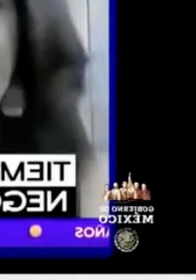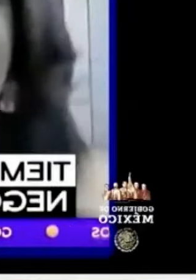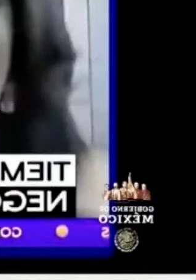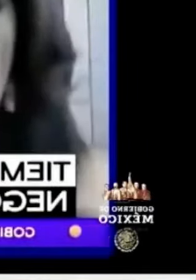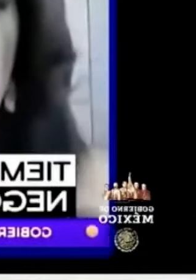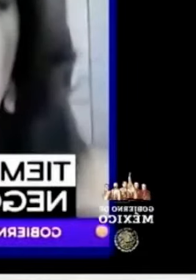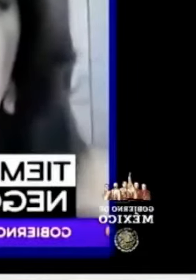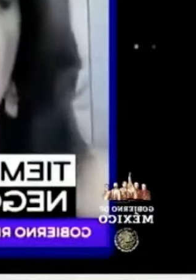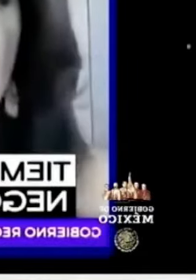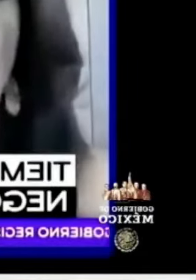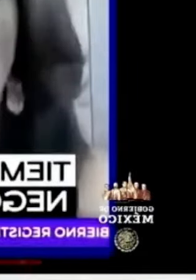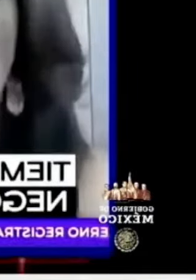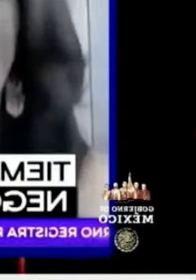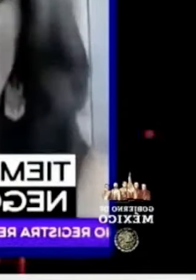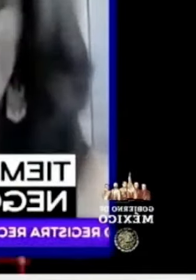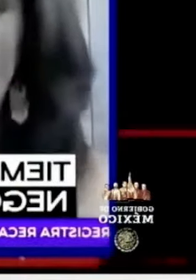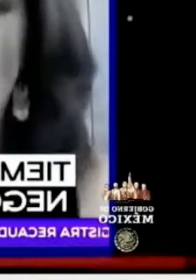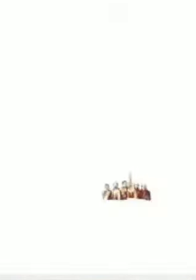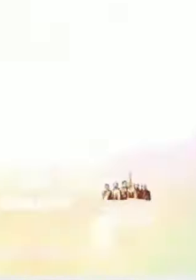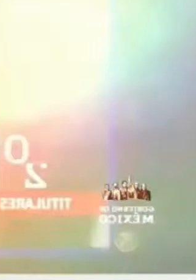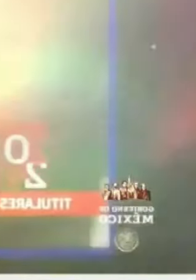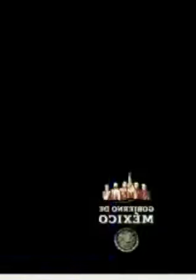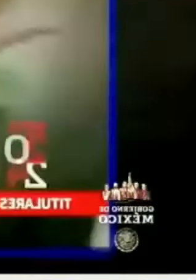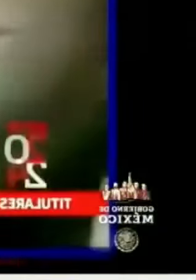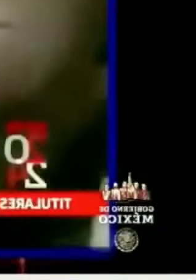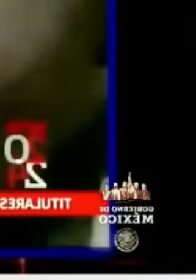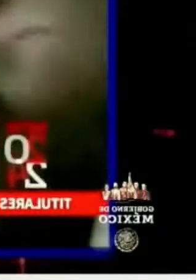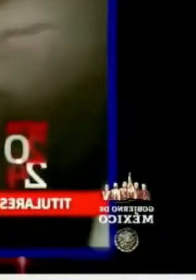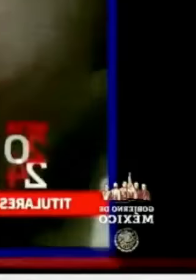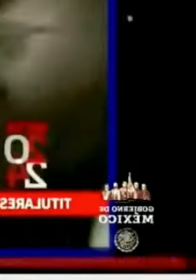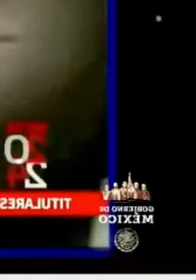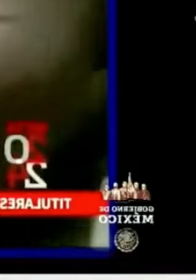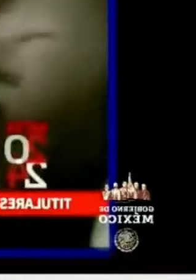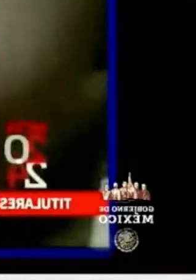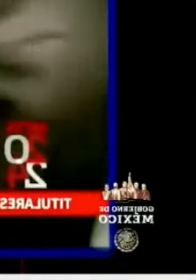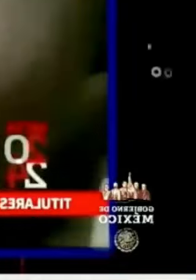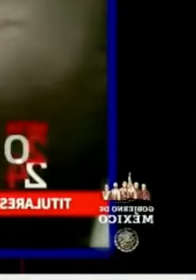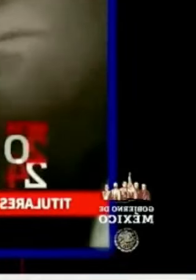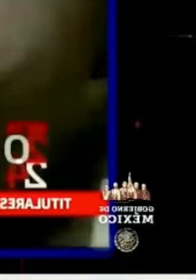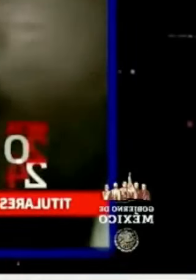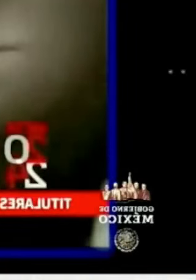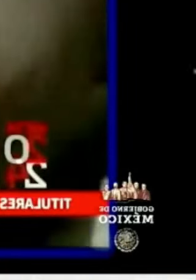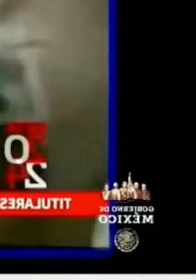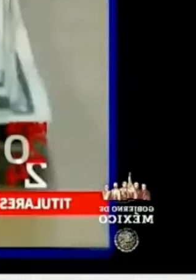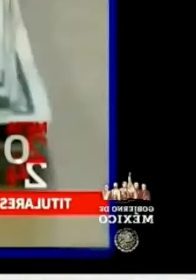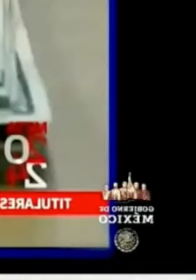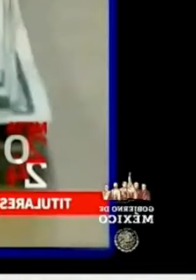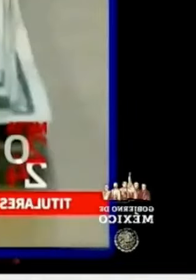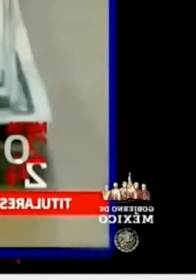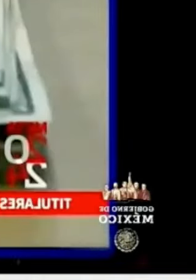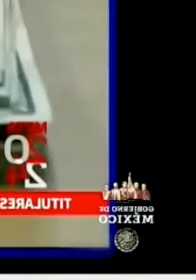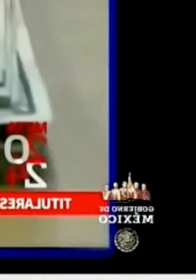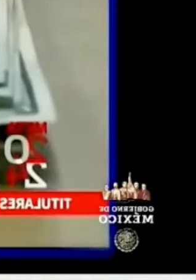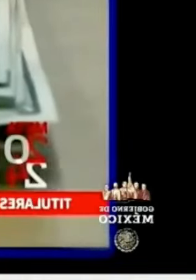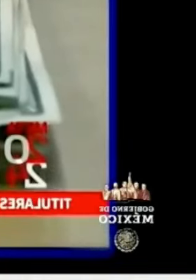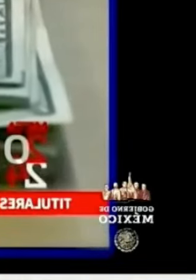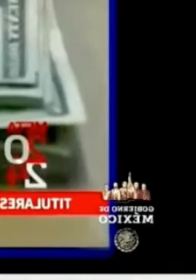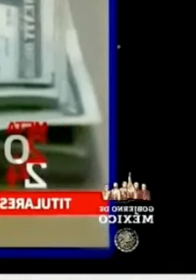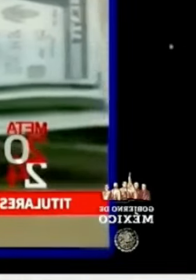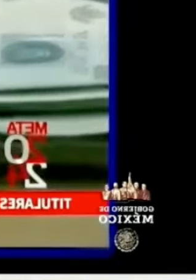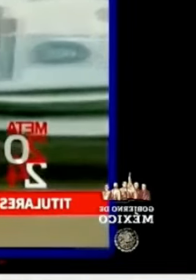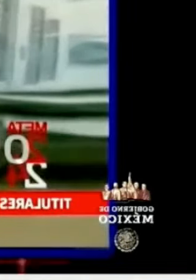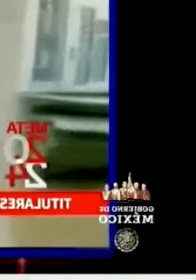existen contrapesos del Ejecutivo. Esta circunstancia de tener un Congreso mayoritario que pueda hacer